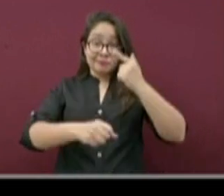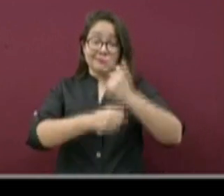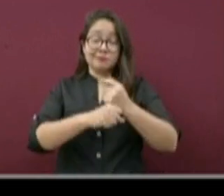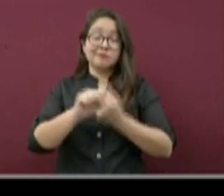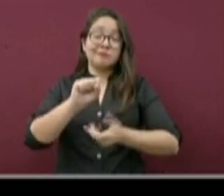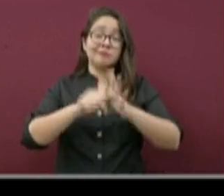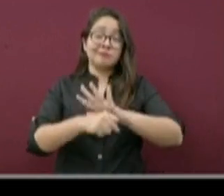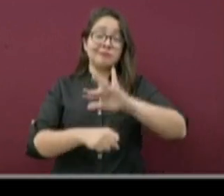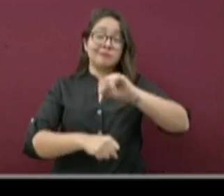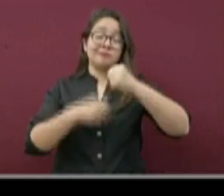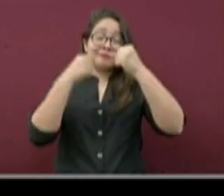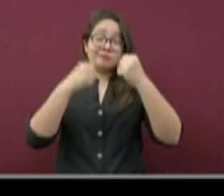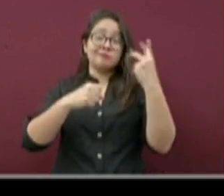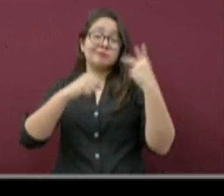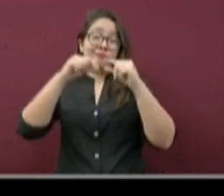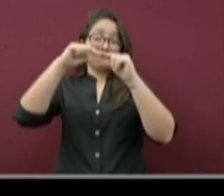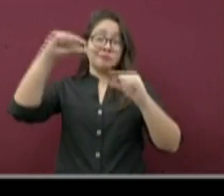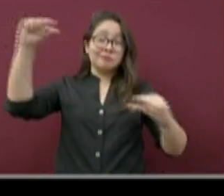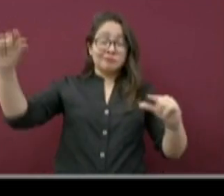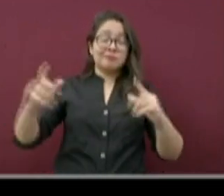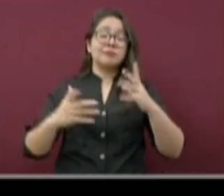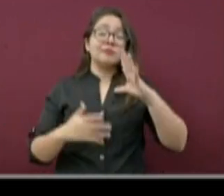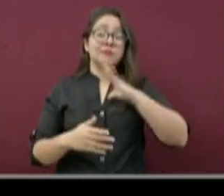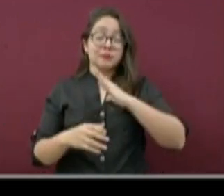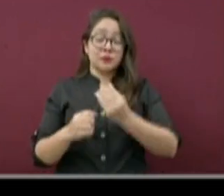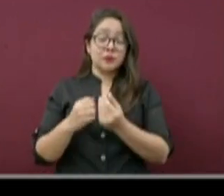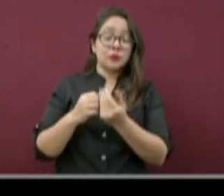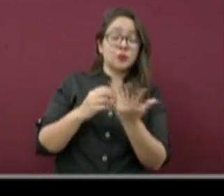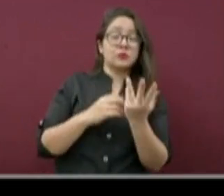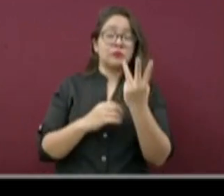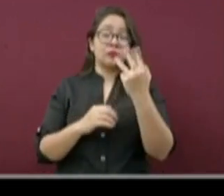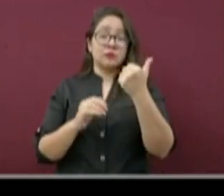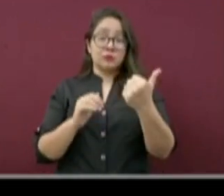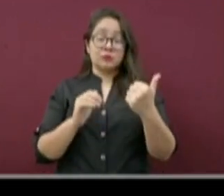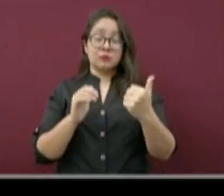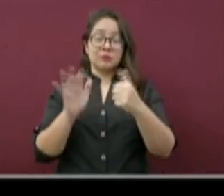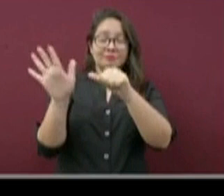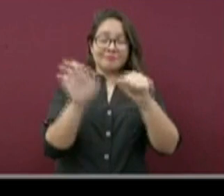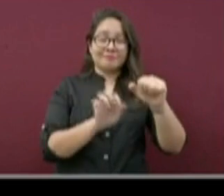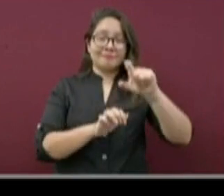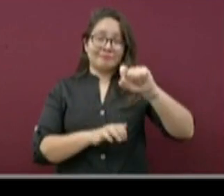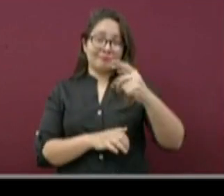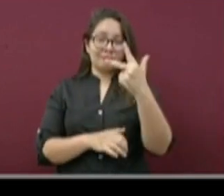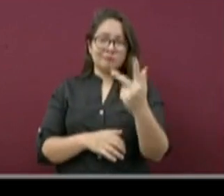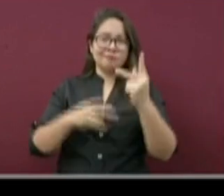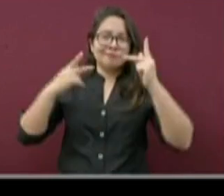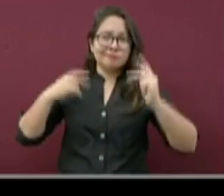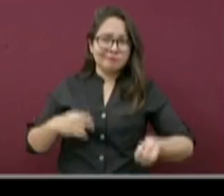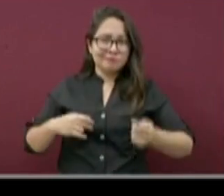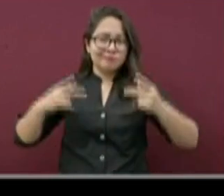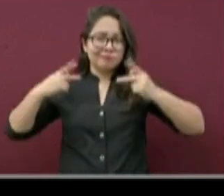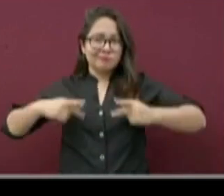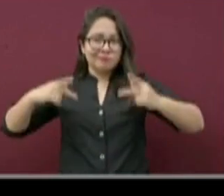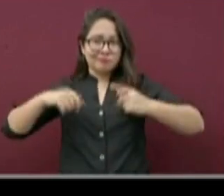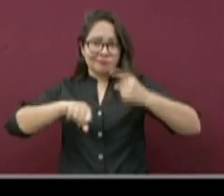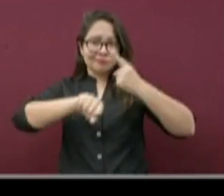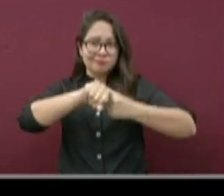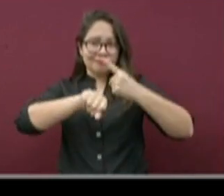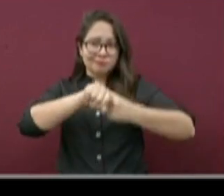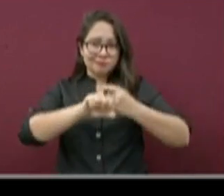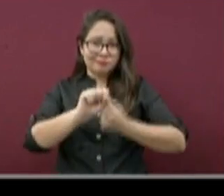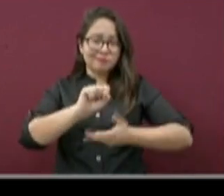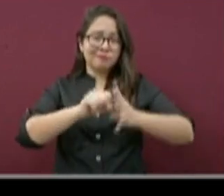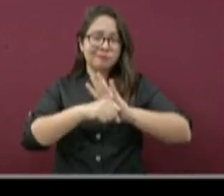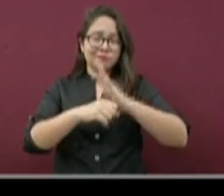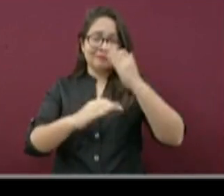positivo al SARS-CoV-2 y ahora de ellos, 628 representan a los enfermos que tienen la COVID-19